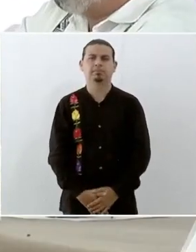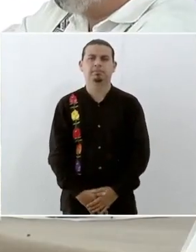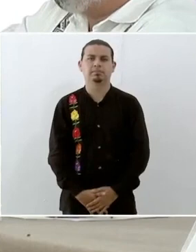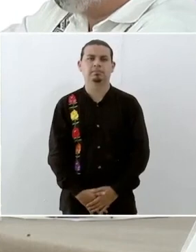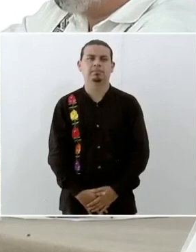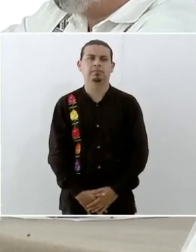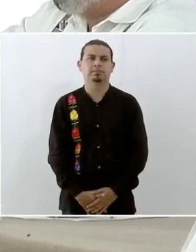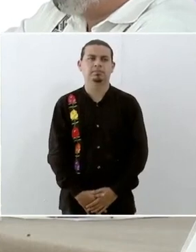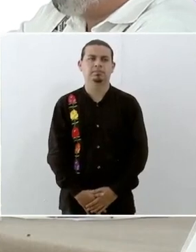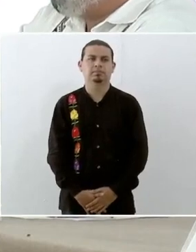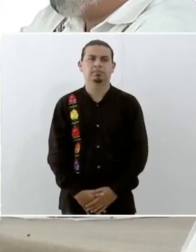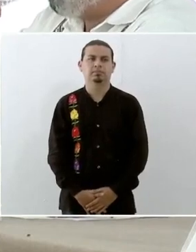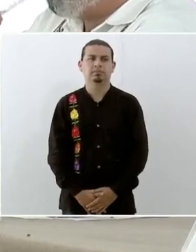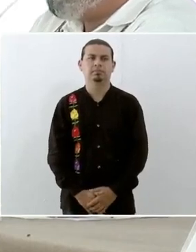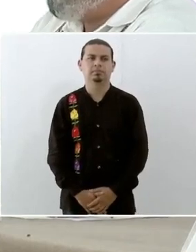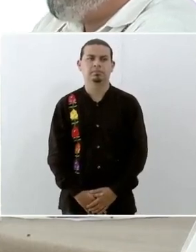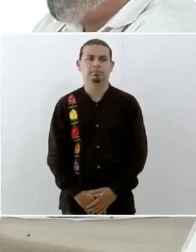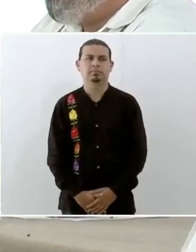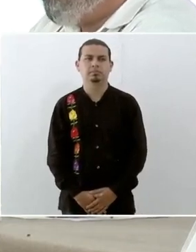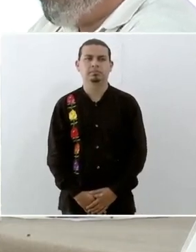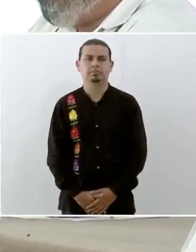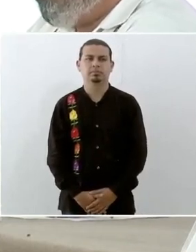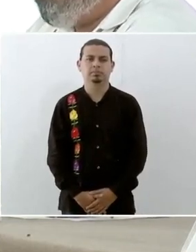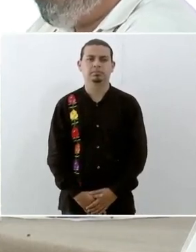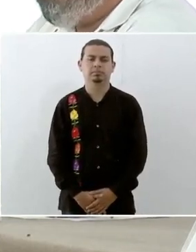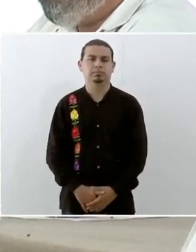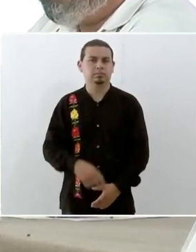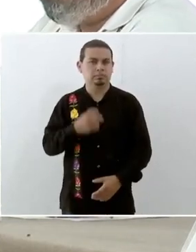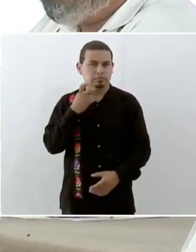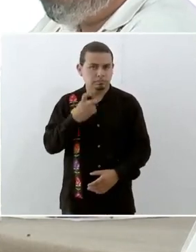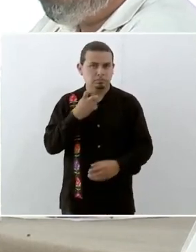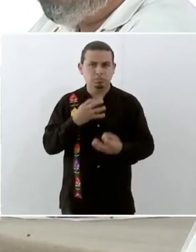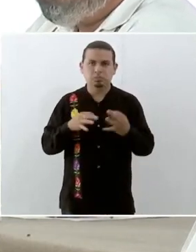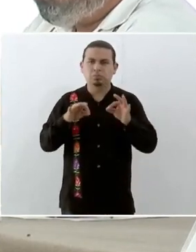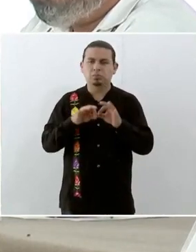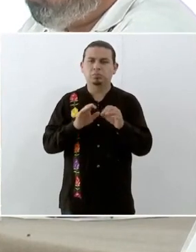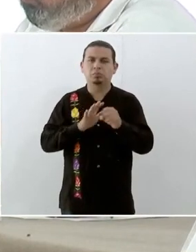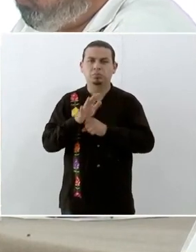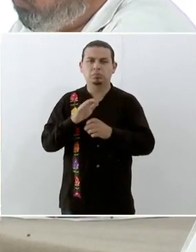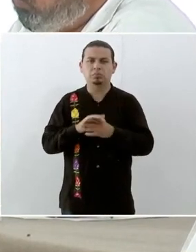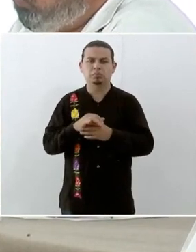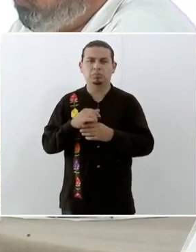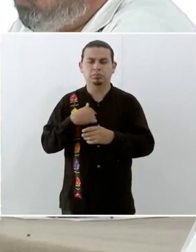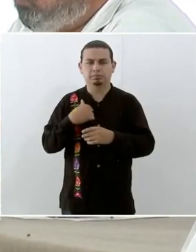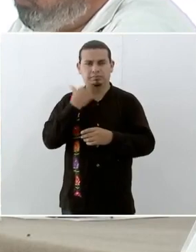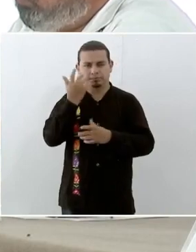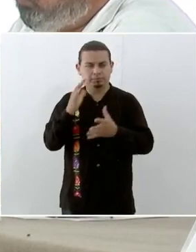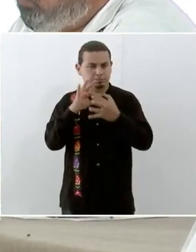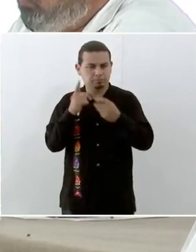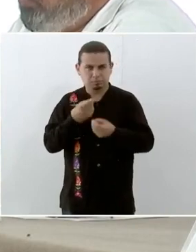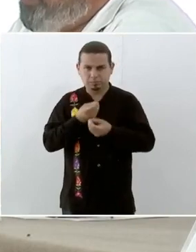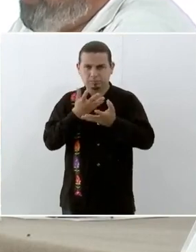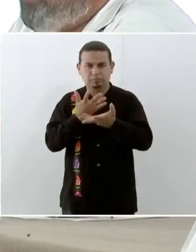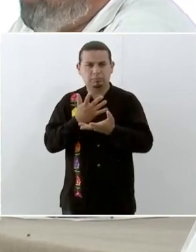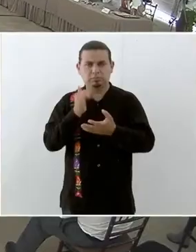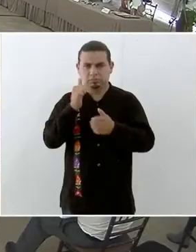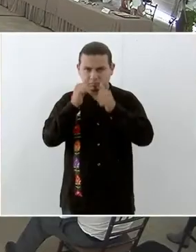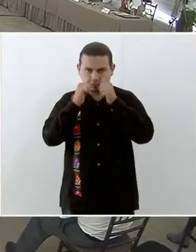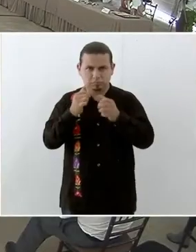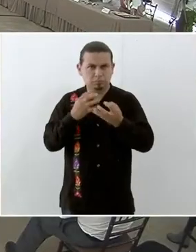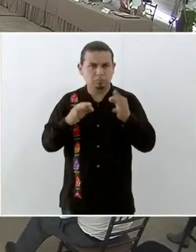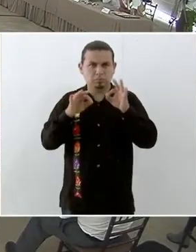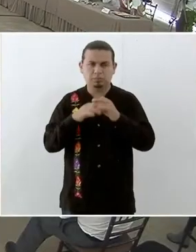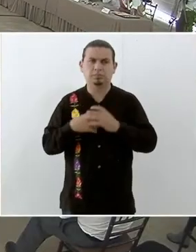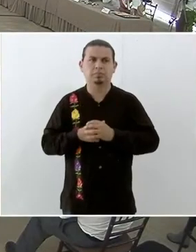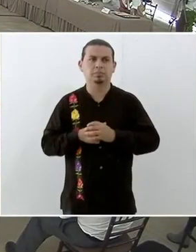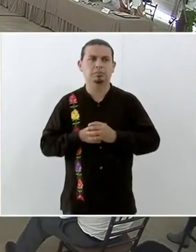equipamiento que ustedes requieran yo quiero hacer una mención bueno en